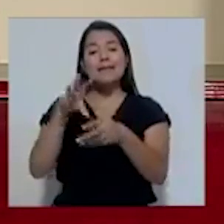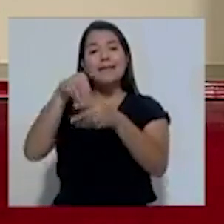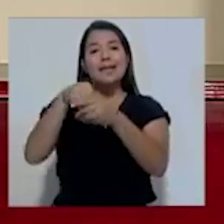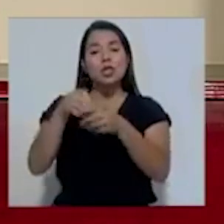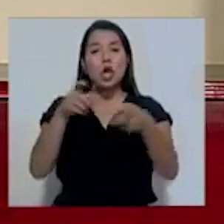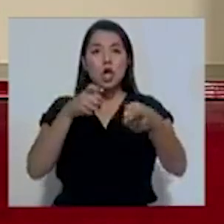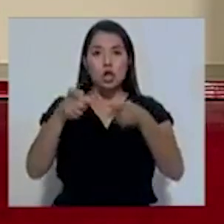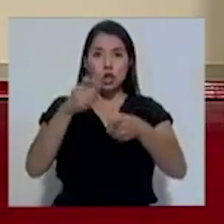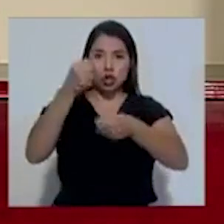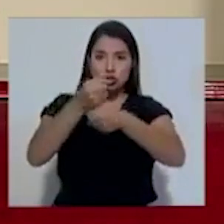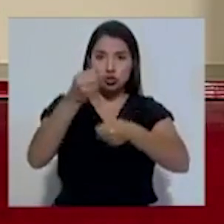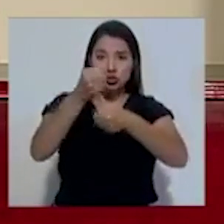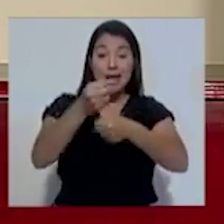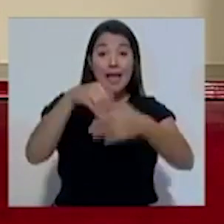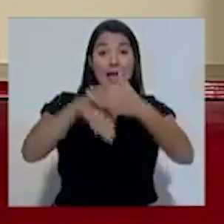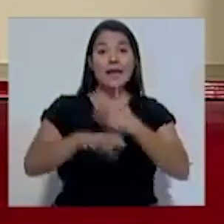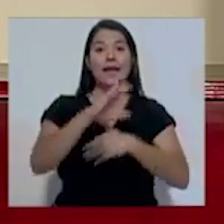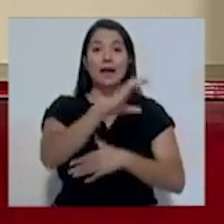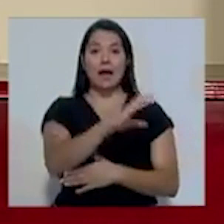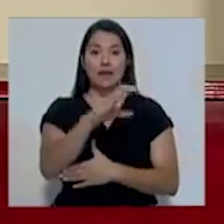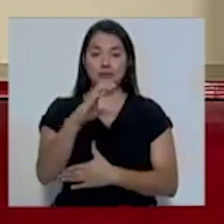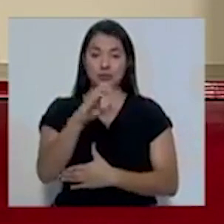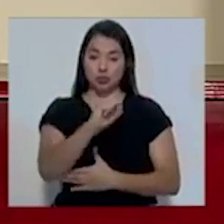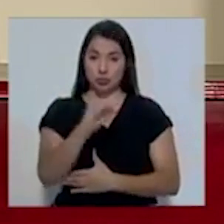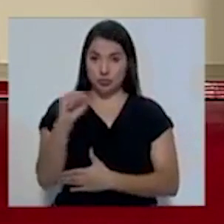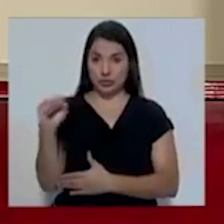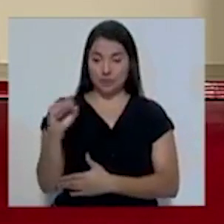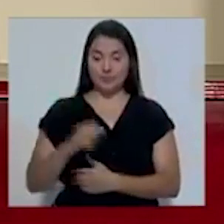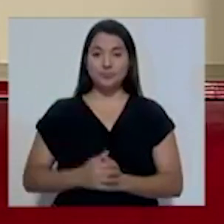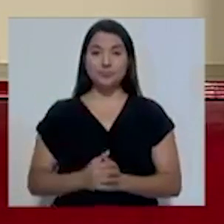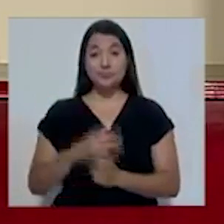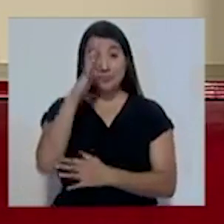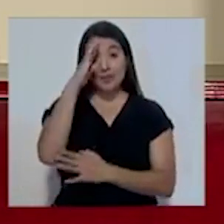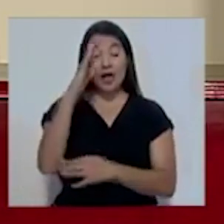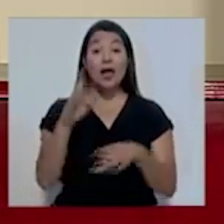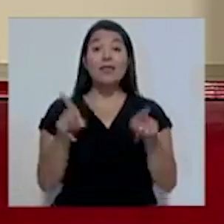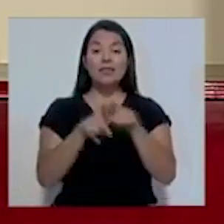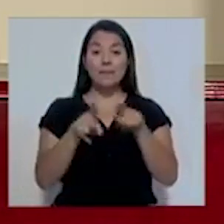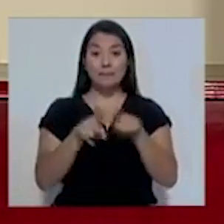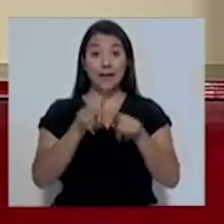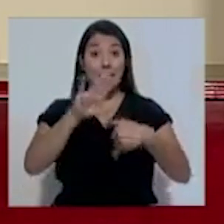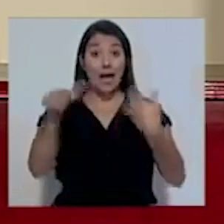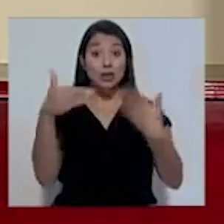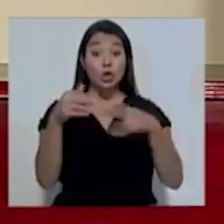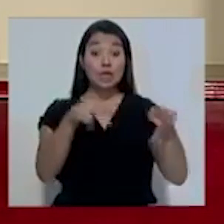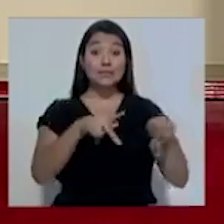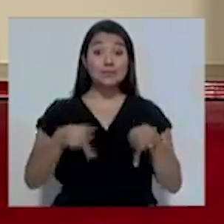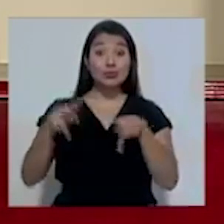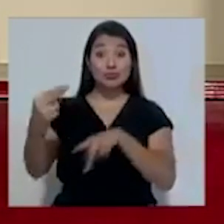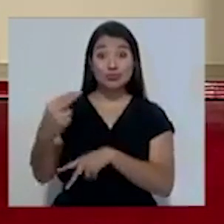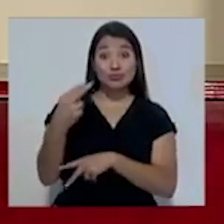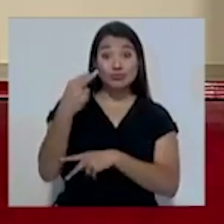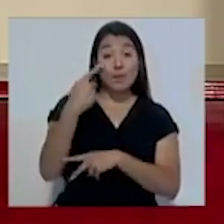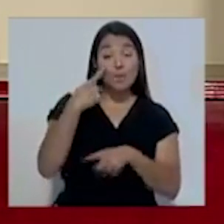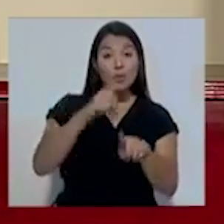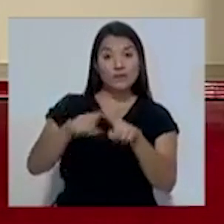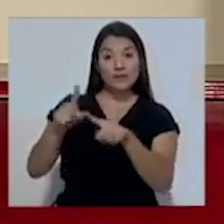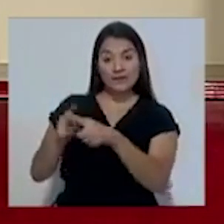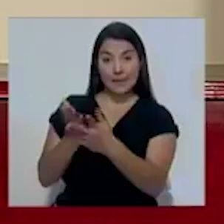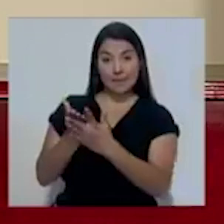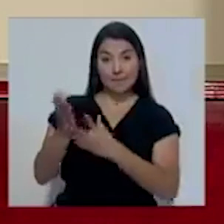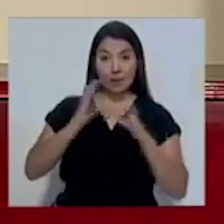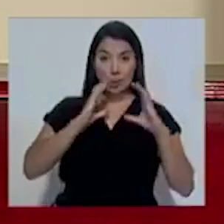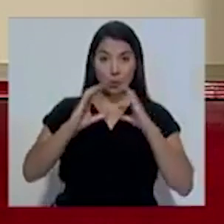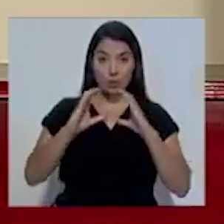Control de Operaciones de la Caja Costalicense de Seguro Social. Saludamos también a quienes nos siguen a través de los diversos medios.